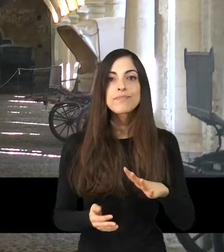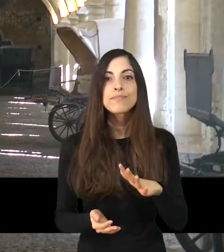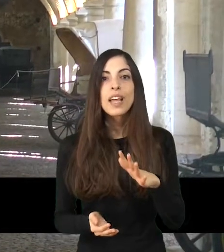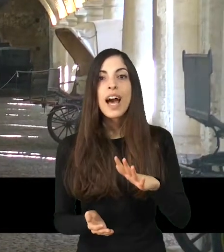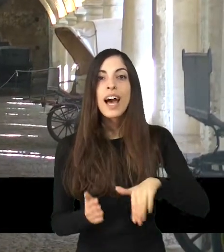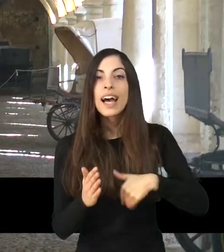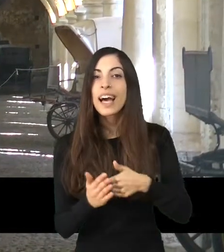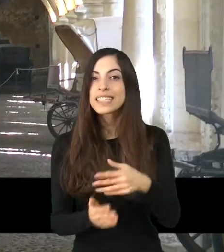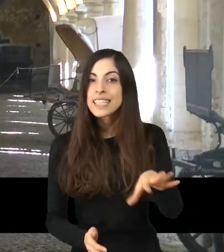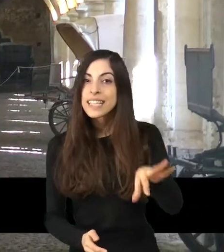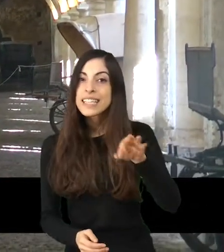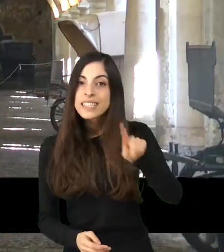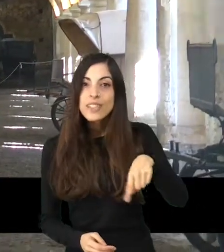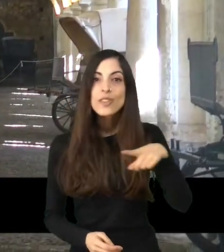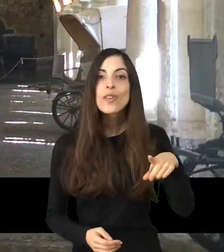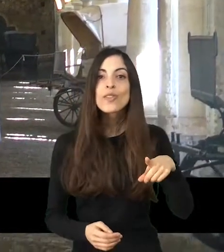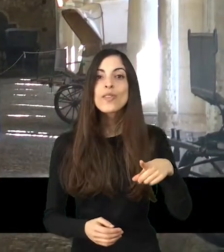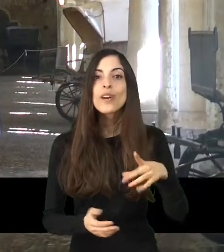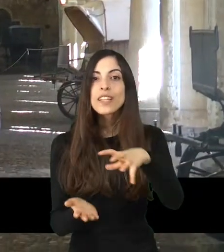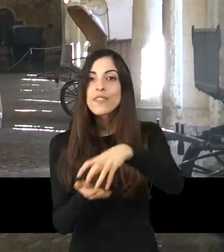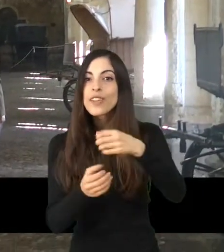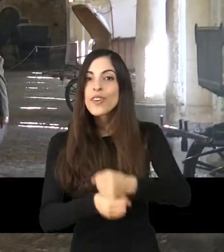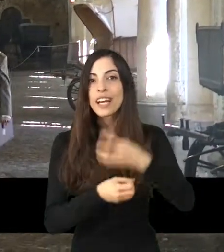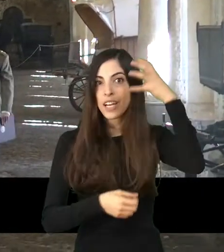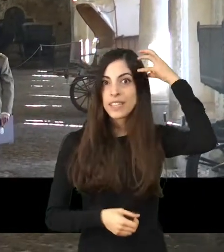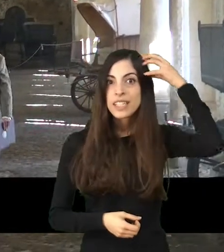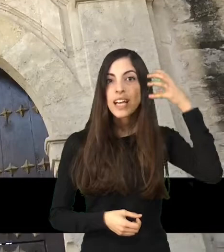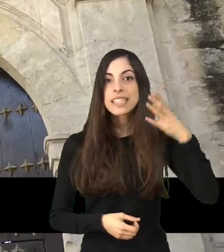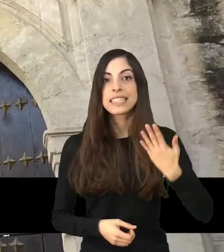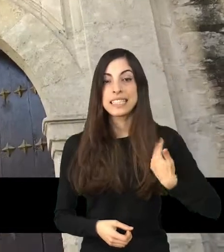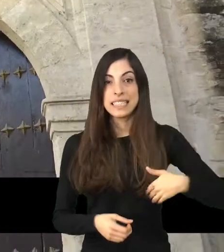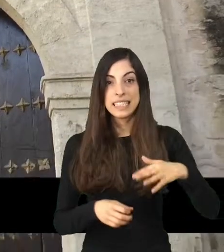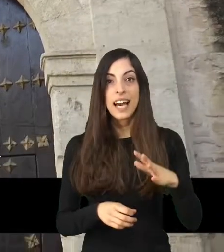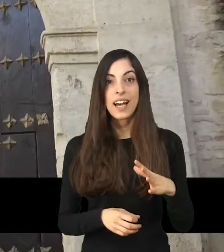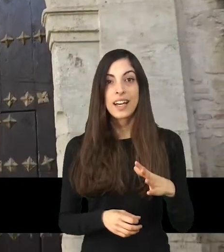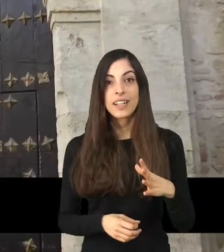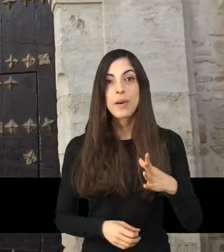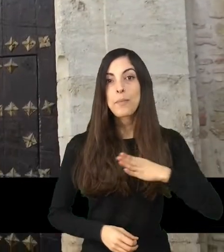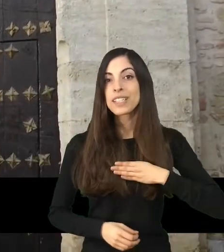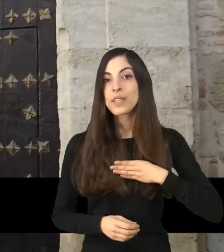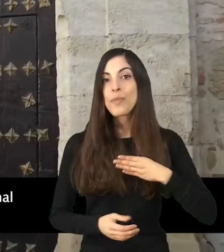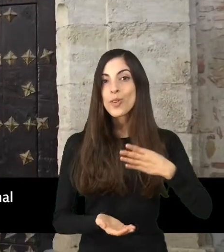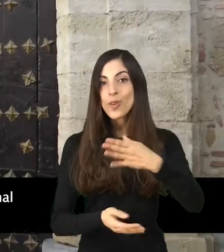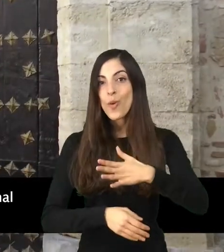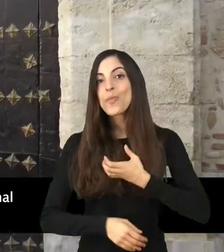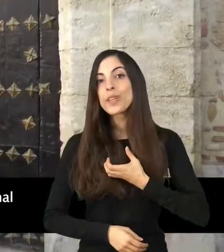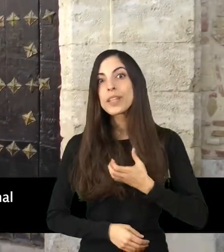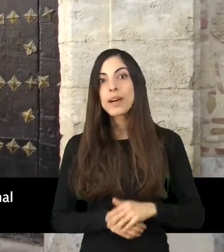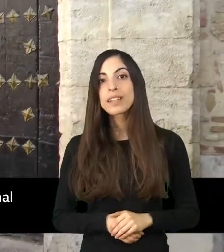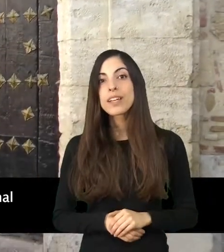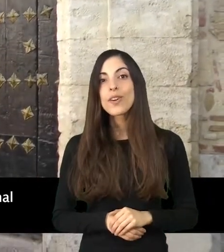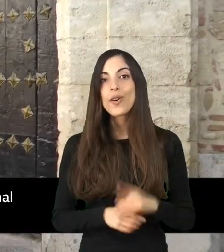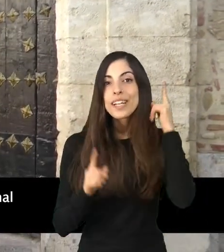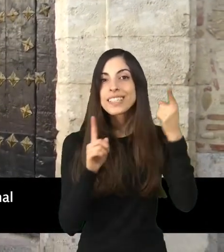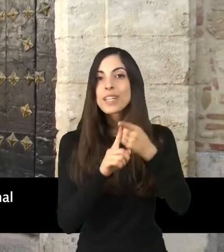Y mientras eso se decide, Caballerizas pasa a ser desde ya patrimonio municipal para poder gestionarlo directamente y